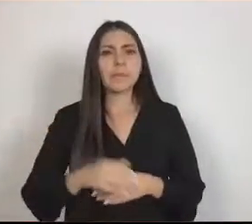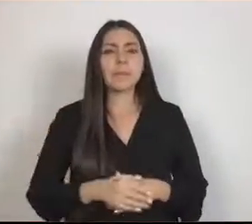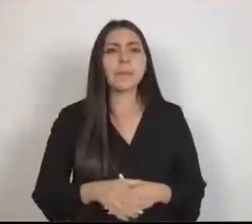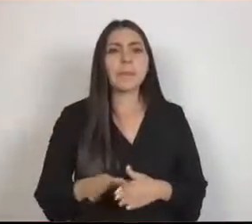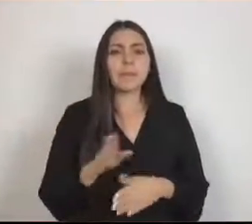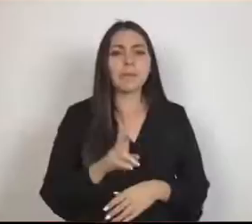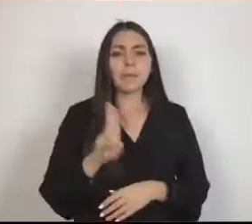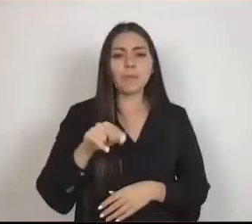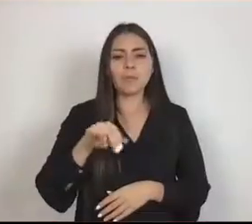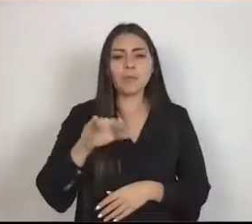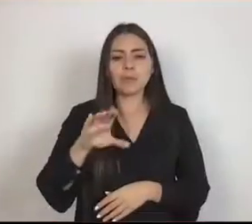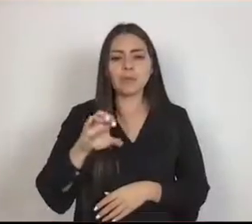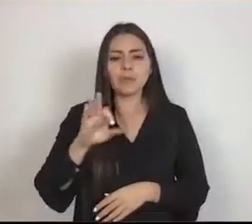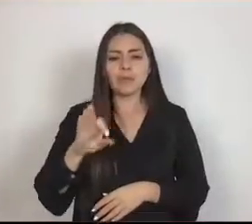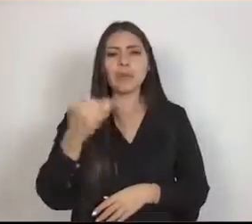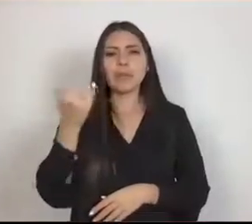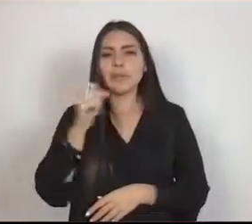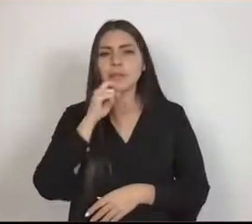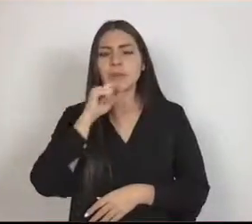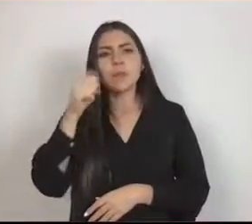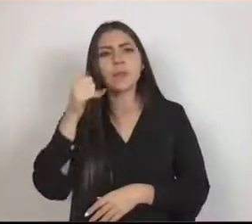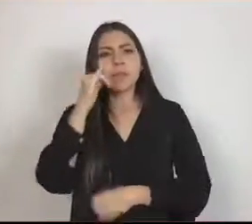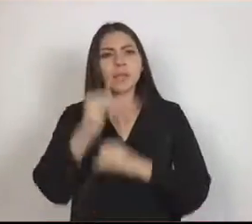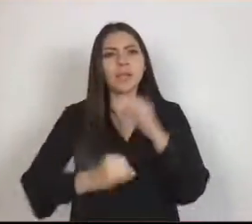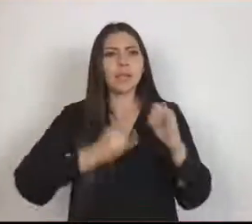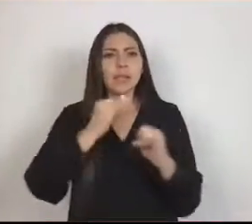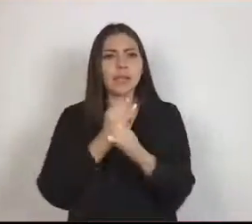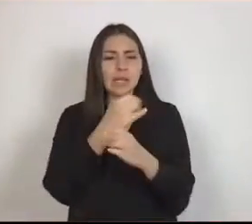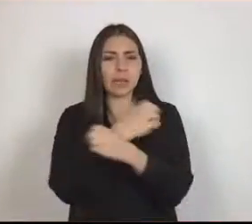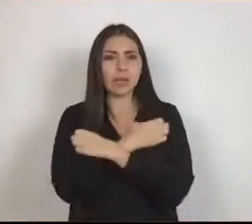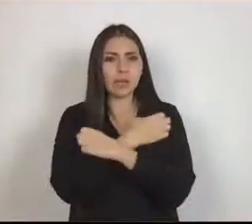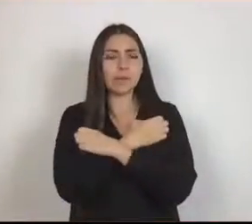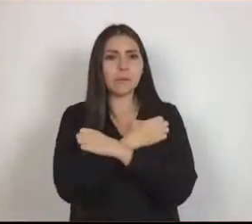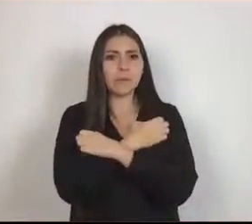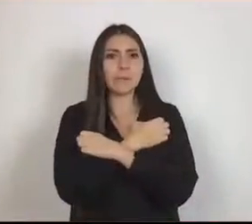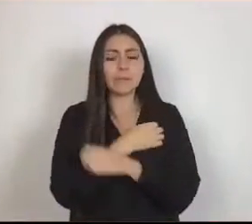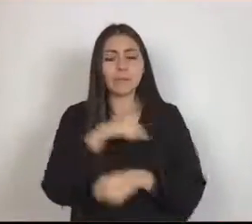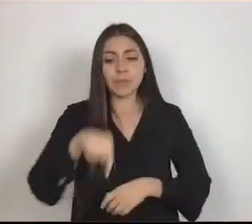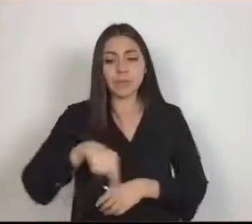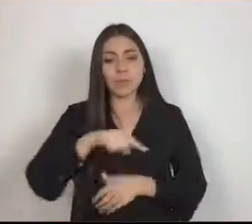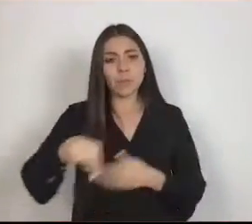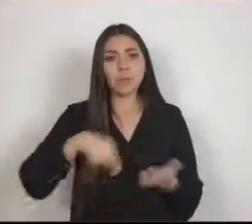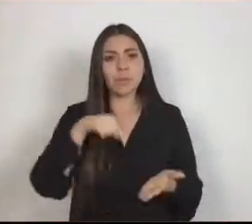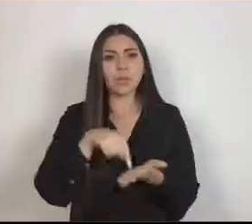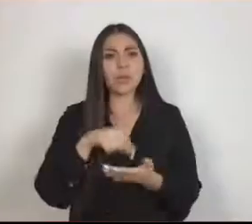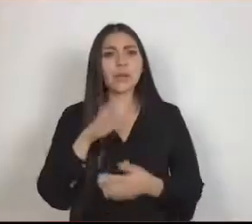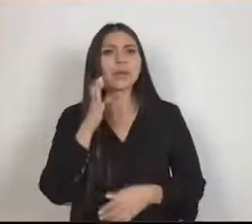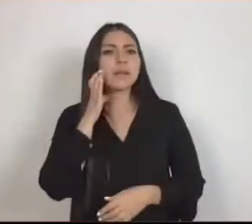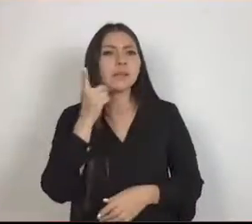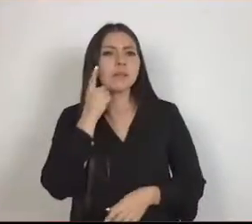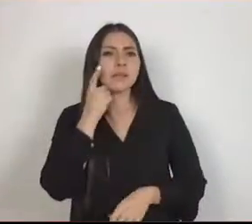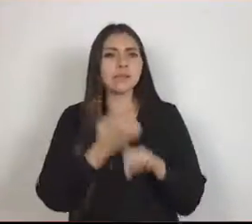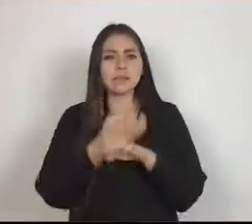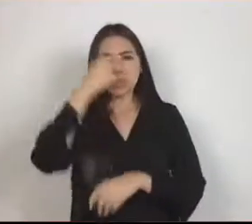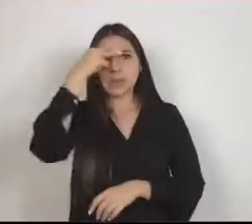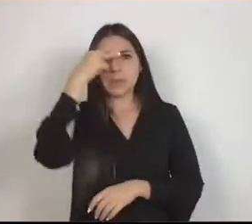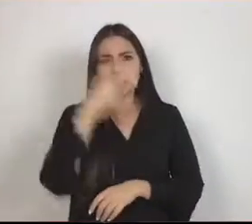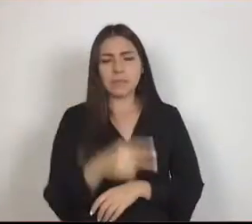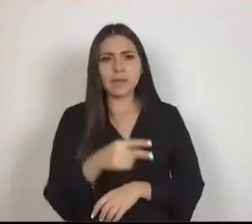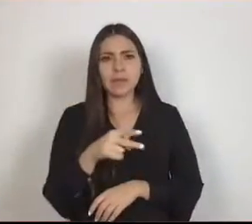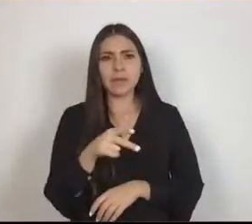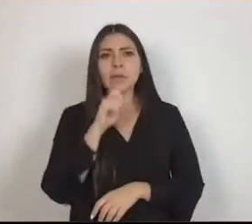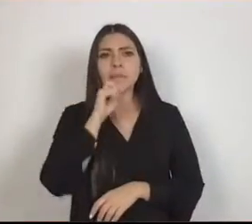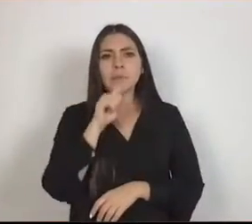y la Internacional de la Educación, para que desde el Poder Legislativo del Estado de México, el lema que conmemora